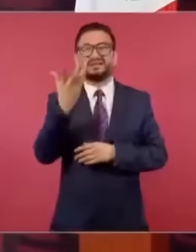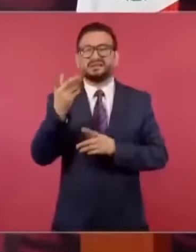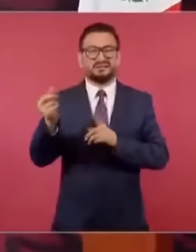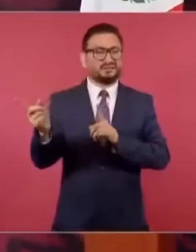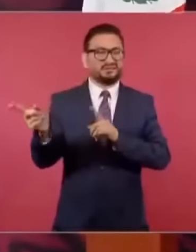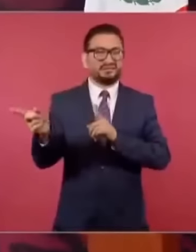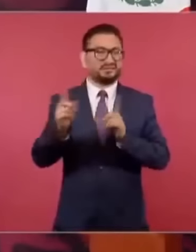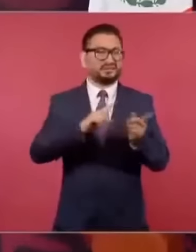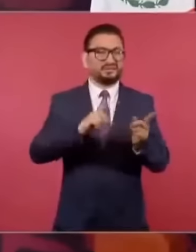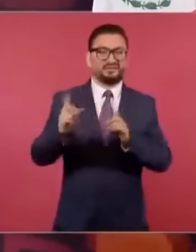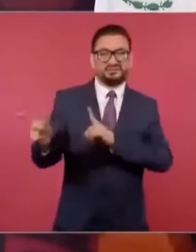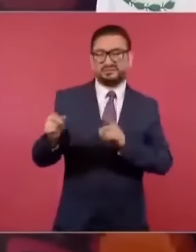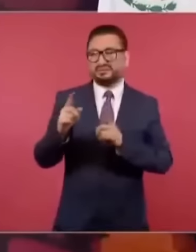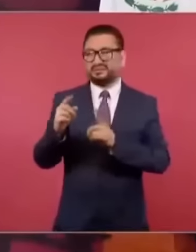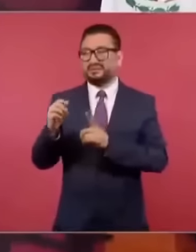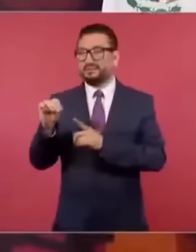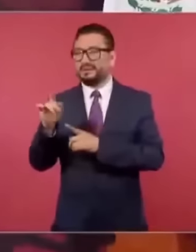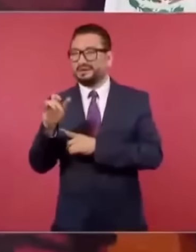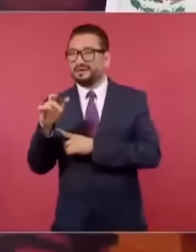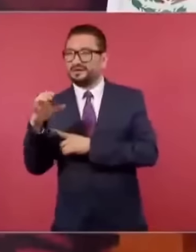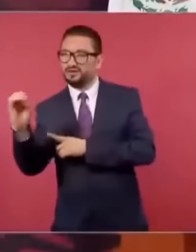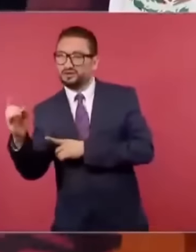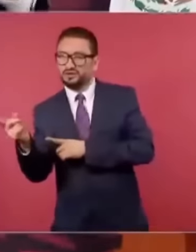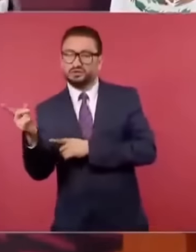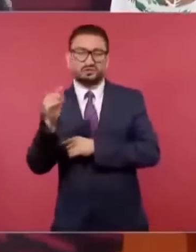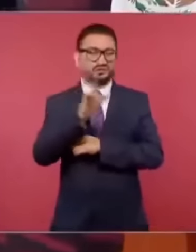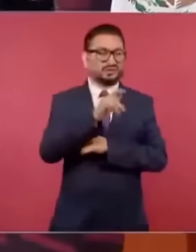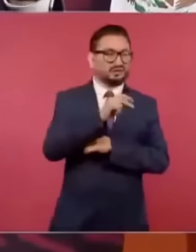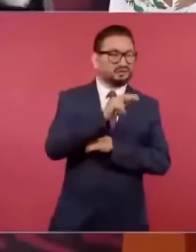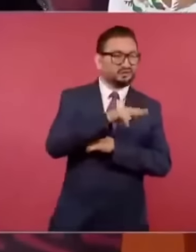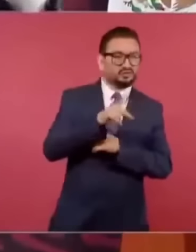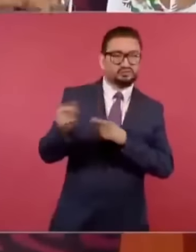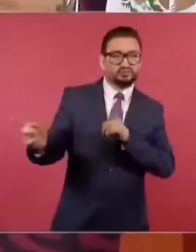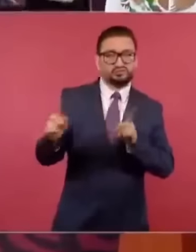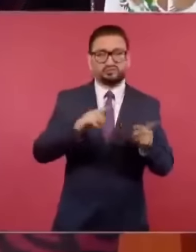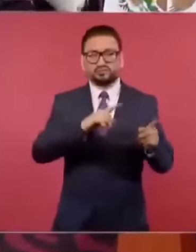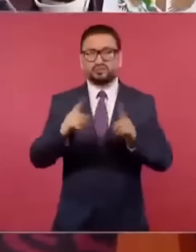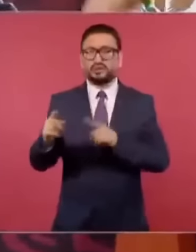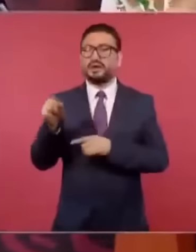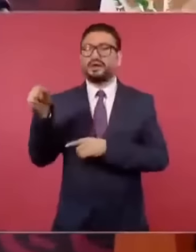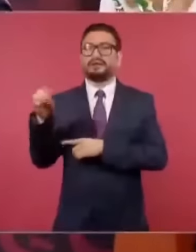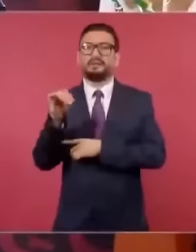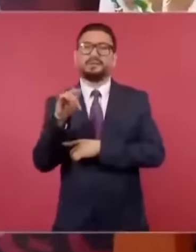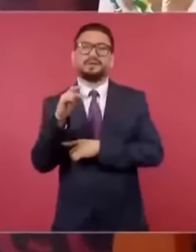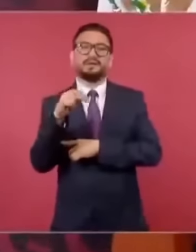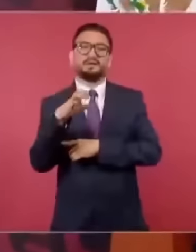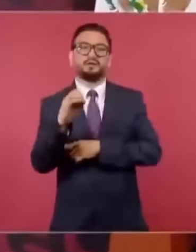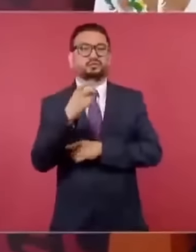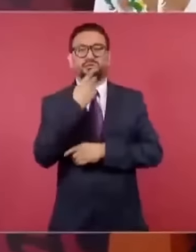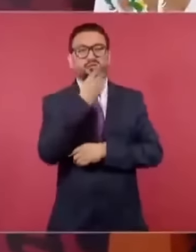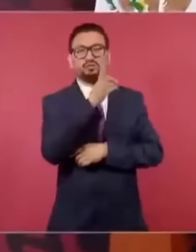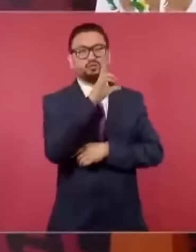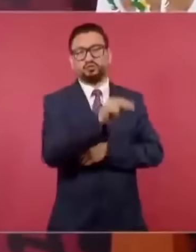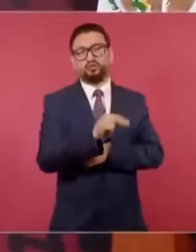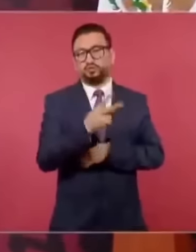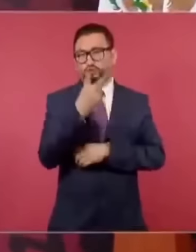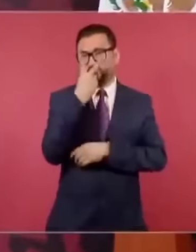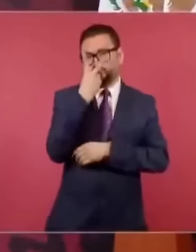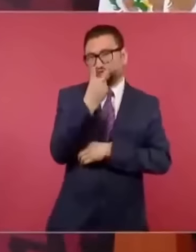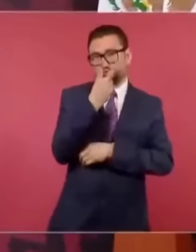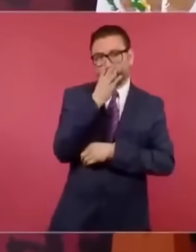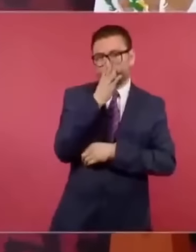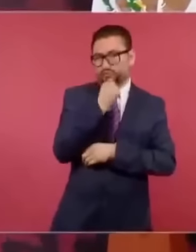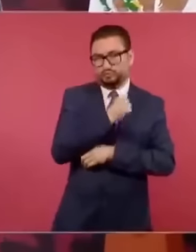medios y le dijeron en Milenio que no, que nada más